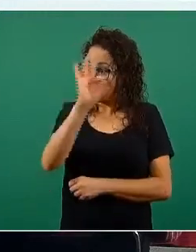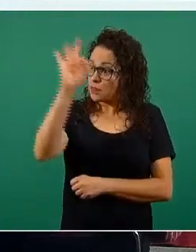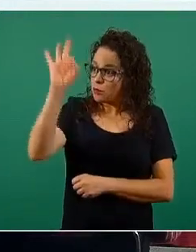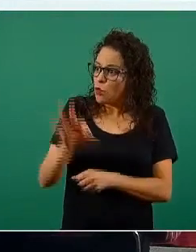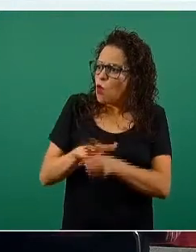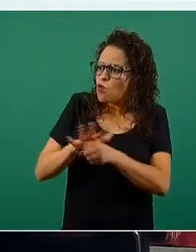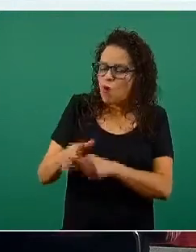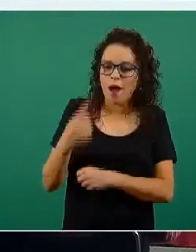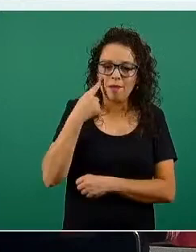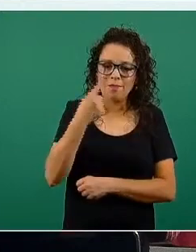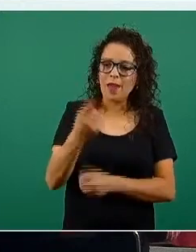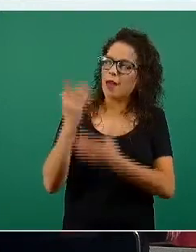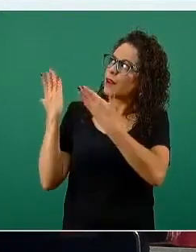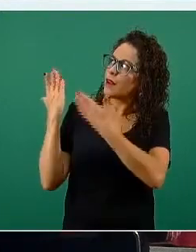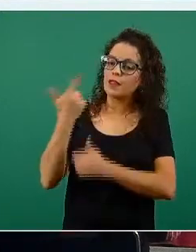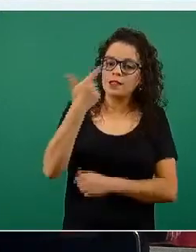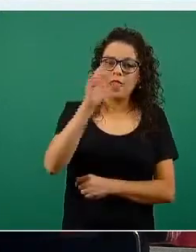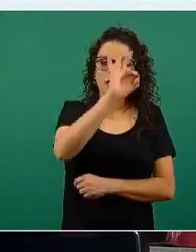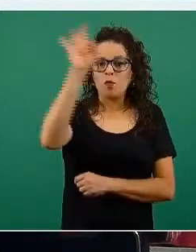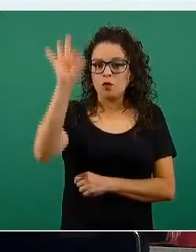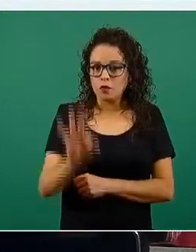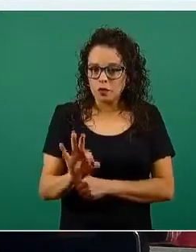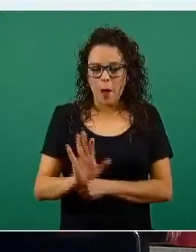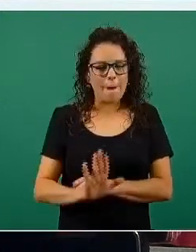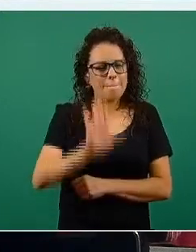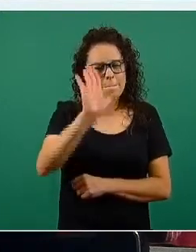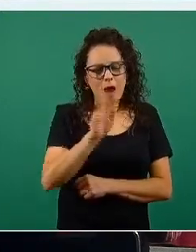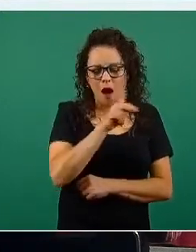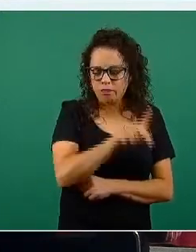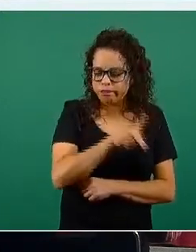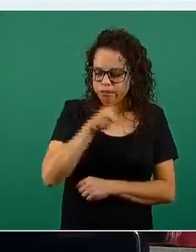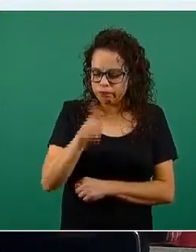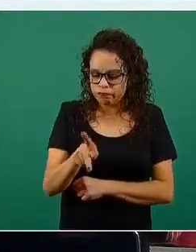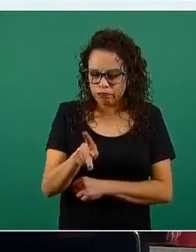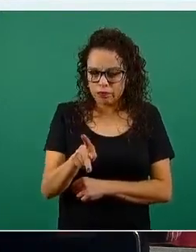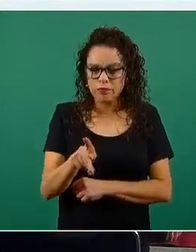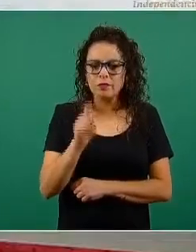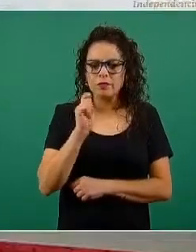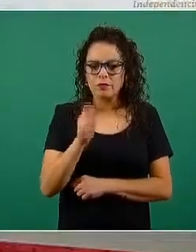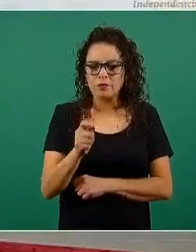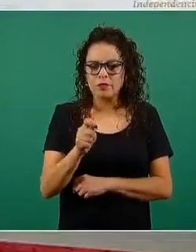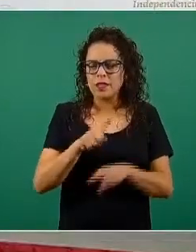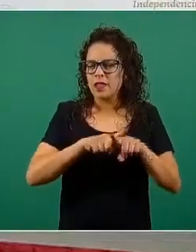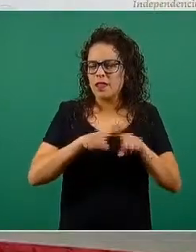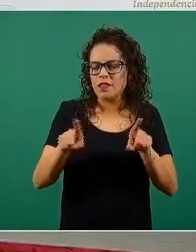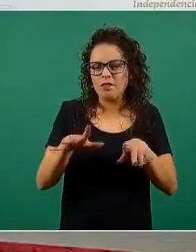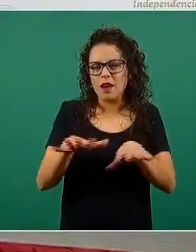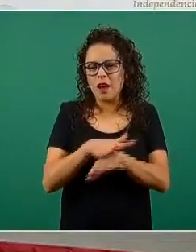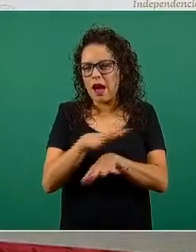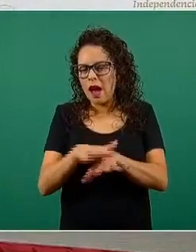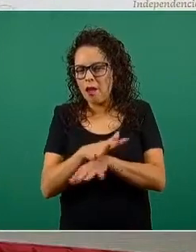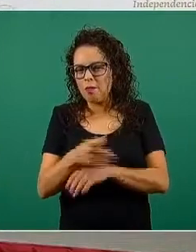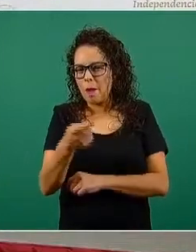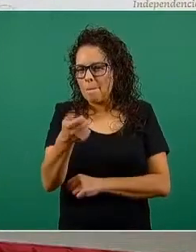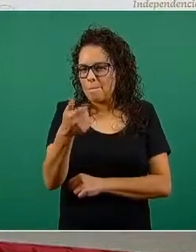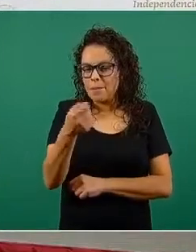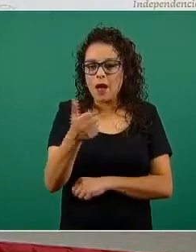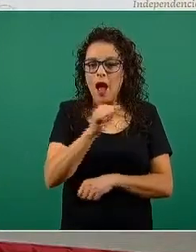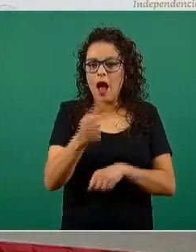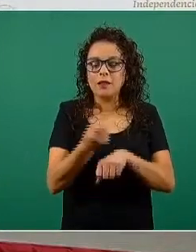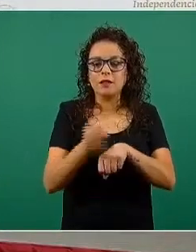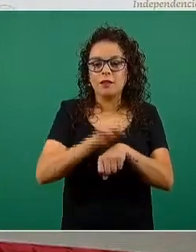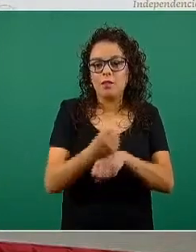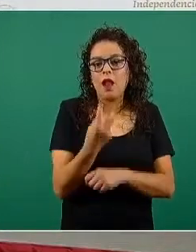7 por ciento. Se ha mantenido muy similar, tiene una variabilidad pequeña de la semana 2, que es un punto